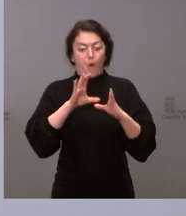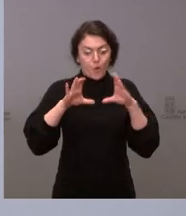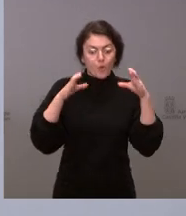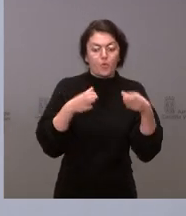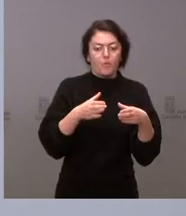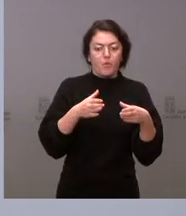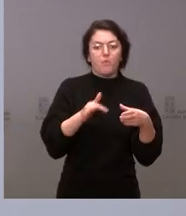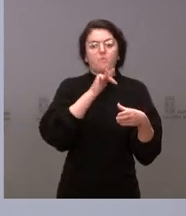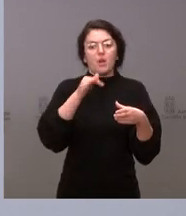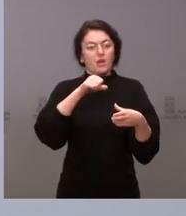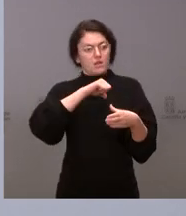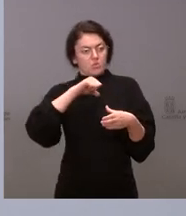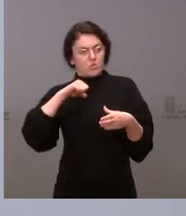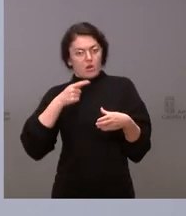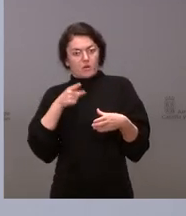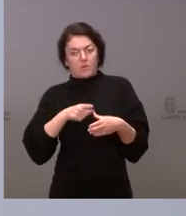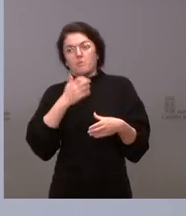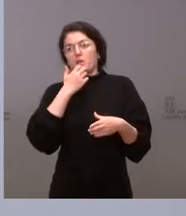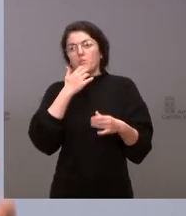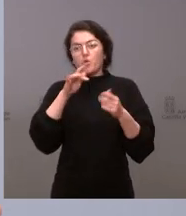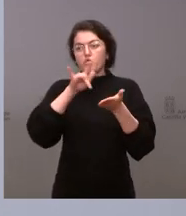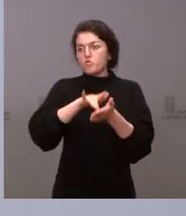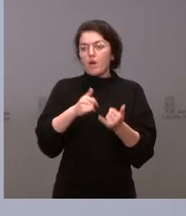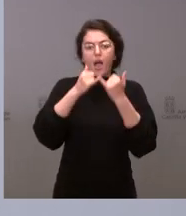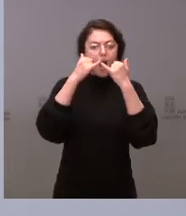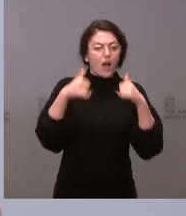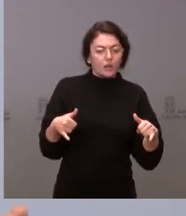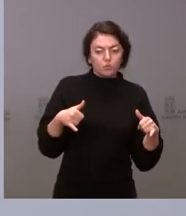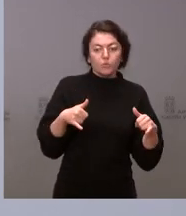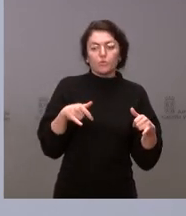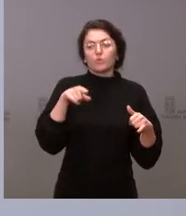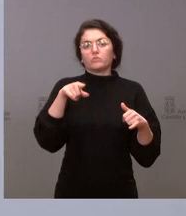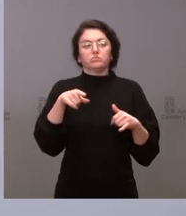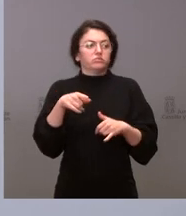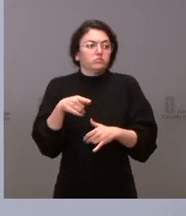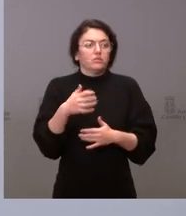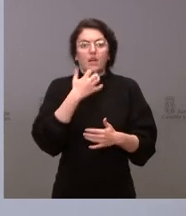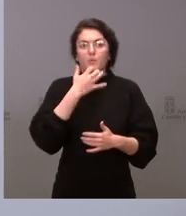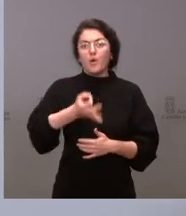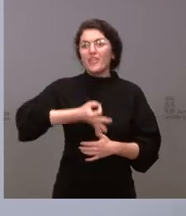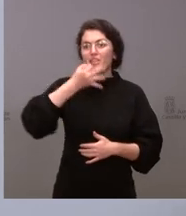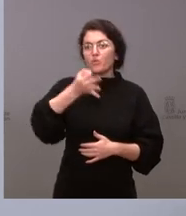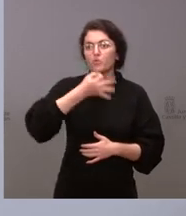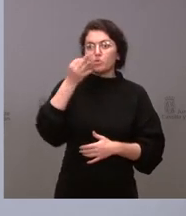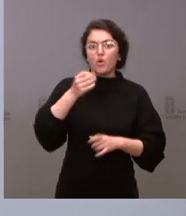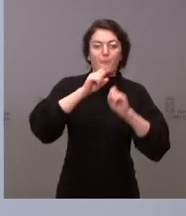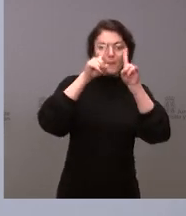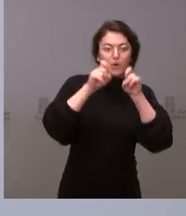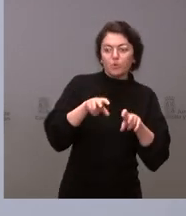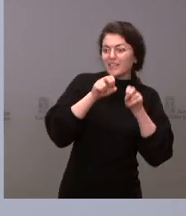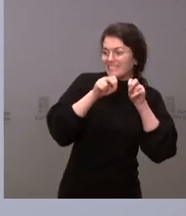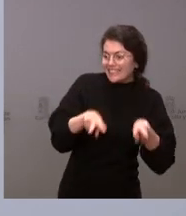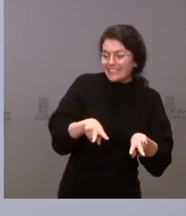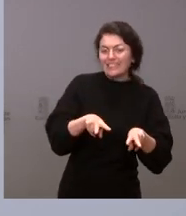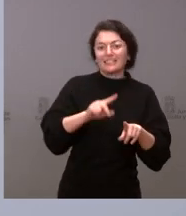y personalmente. Habrá actos en los que se dirán discursos sin preguntas, habrá actos en los